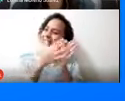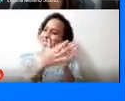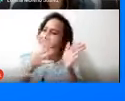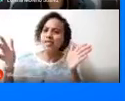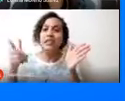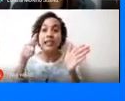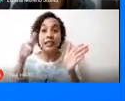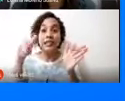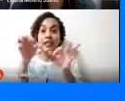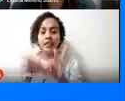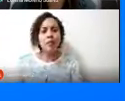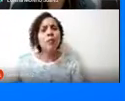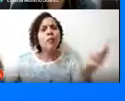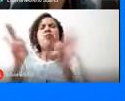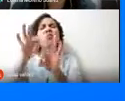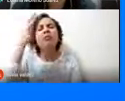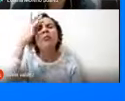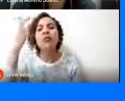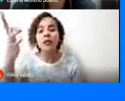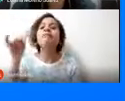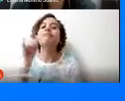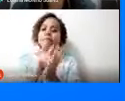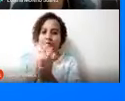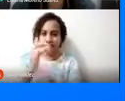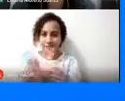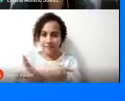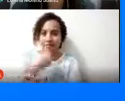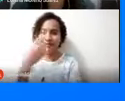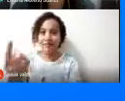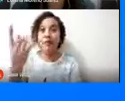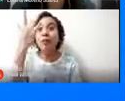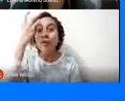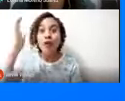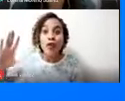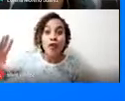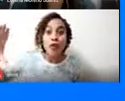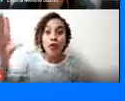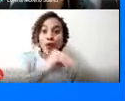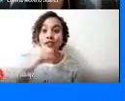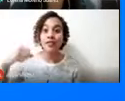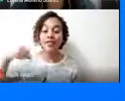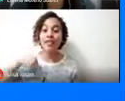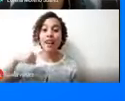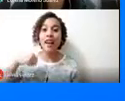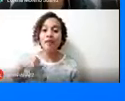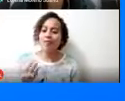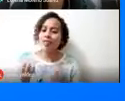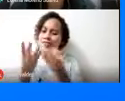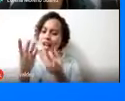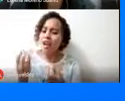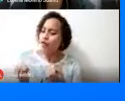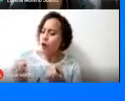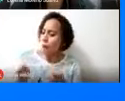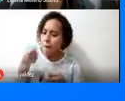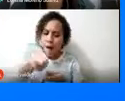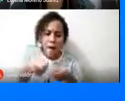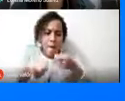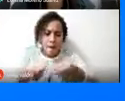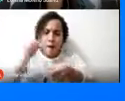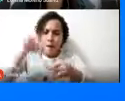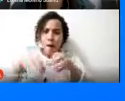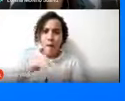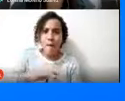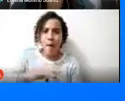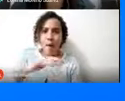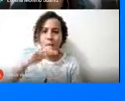importante porque, lo acabo de mencionar, porque pues todos tenemos como que aportar un granito de arena para que el